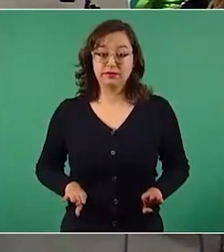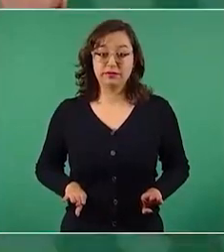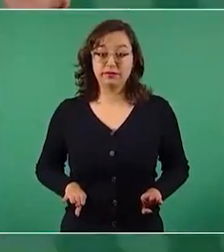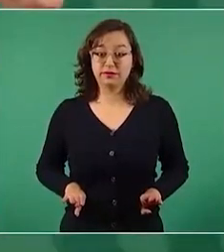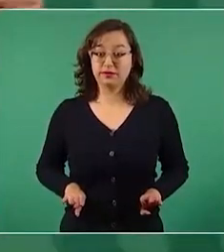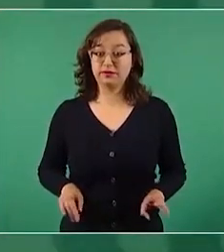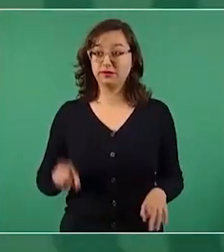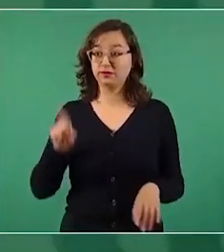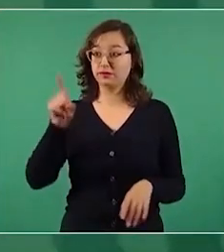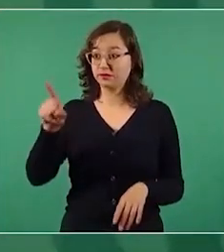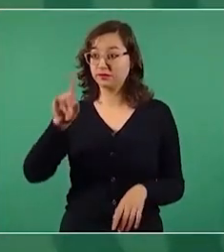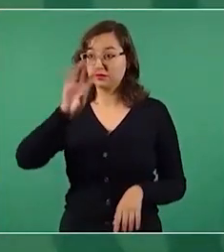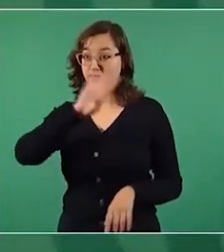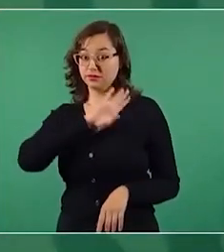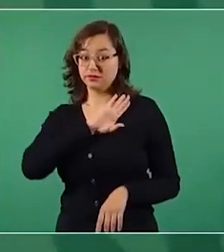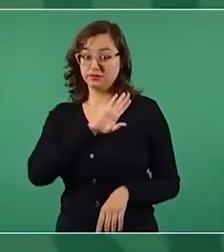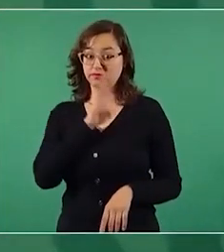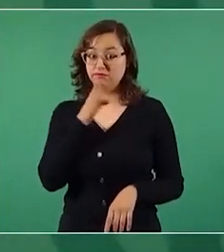monarquía española